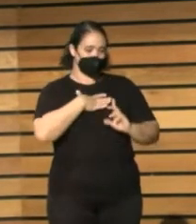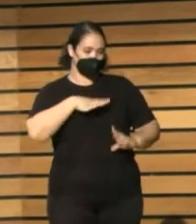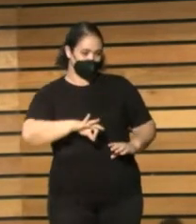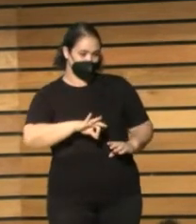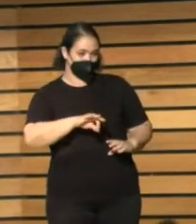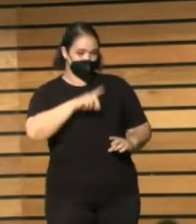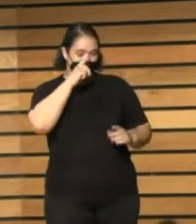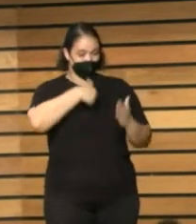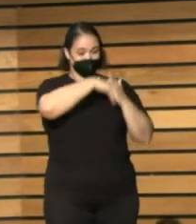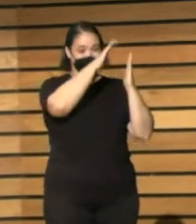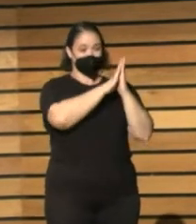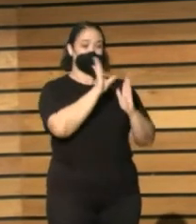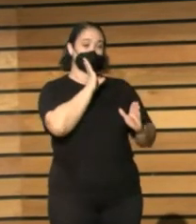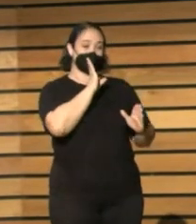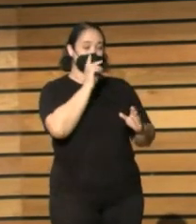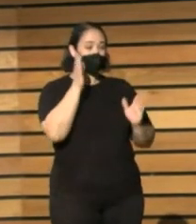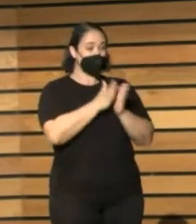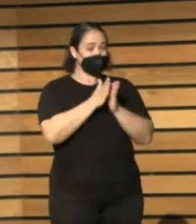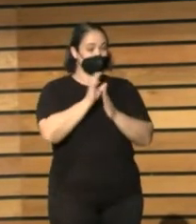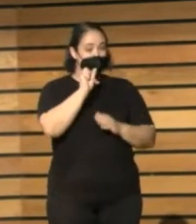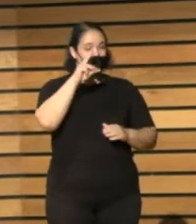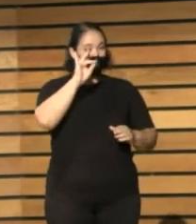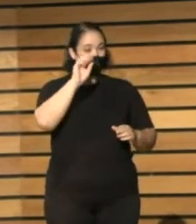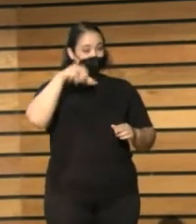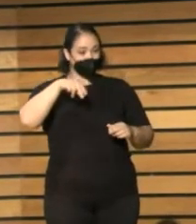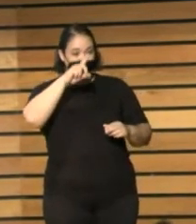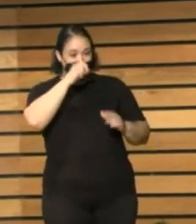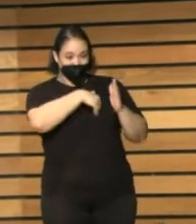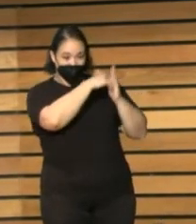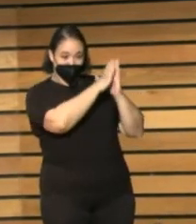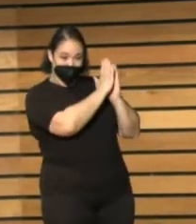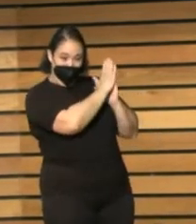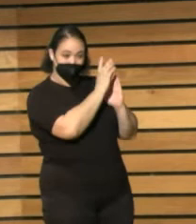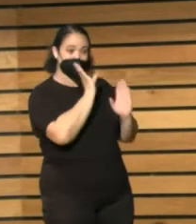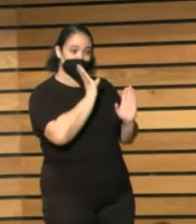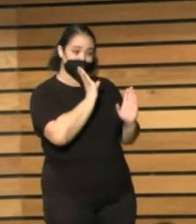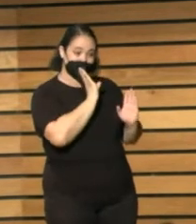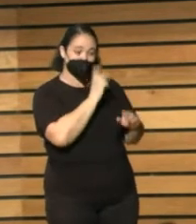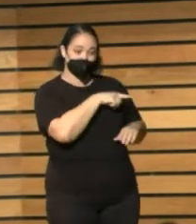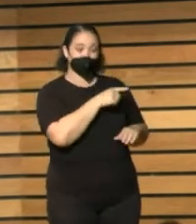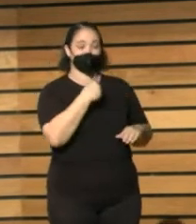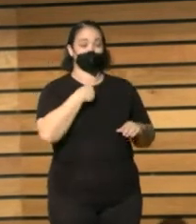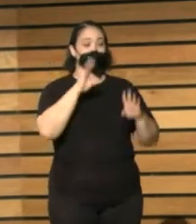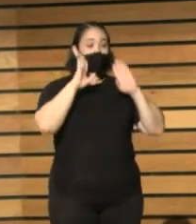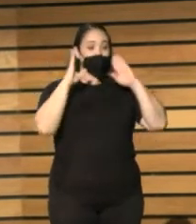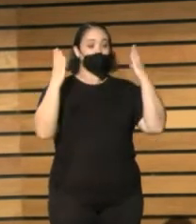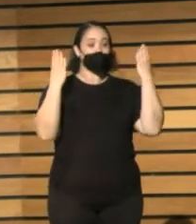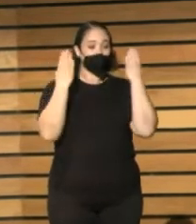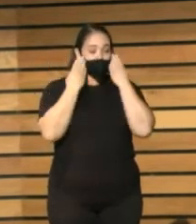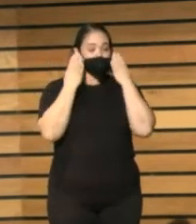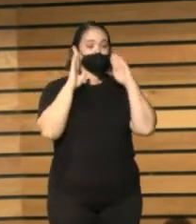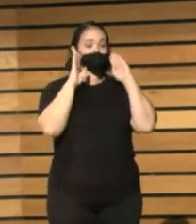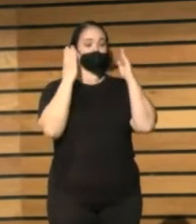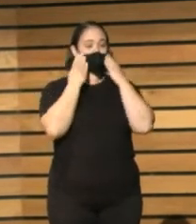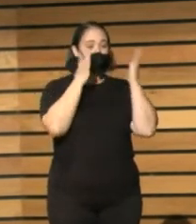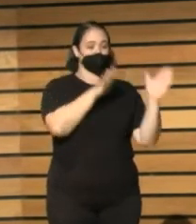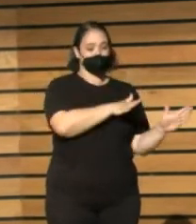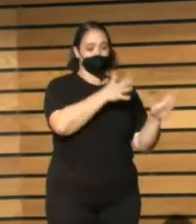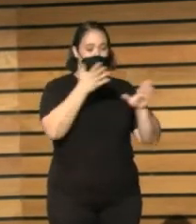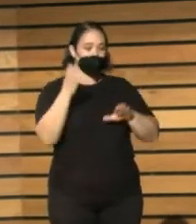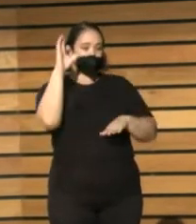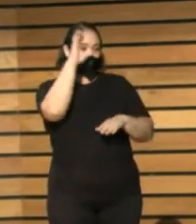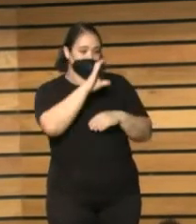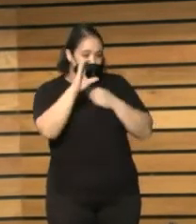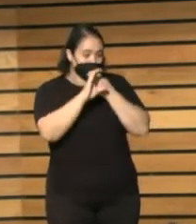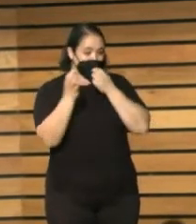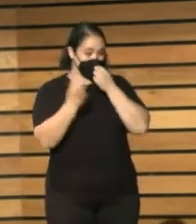pósters que comentaba antes Asun que ya no tenemos y aunque un congreso sí que tiene que tener un trasfondo científico un rigor